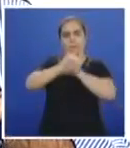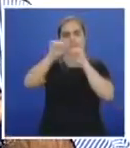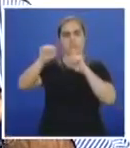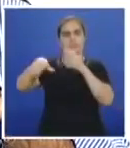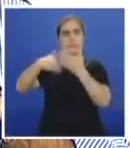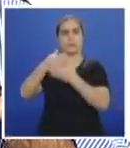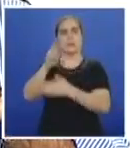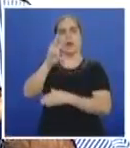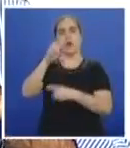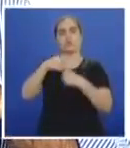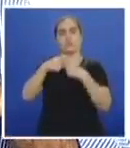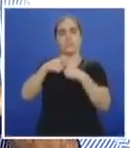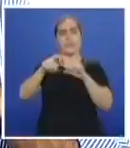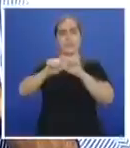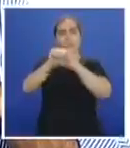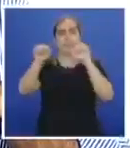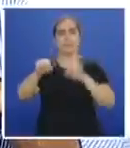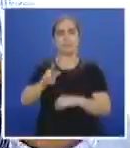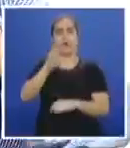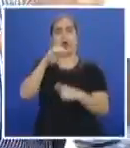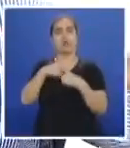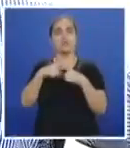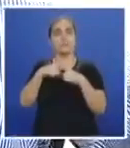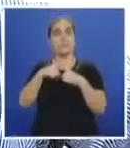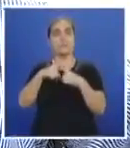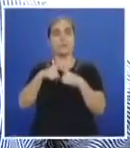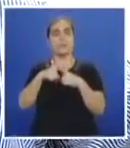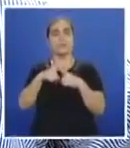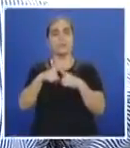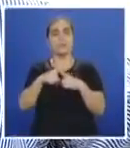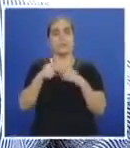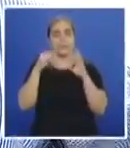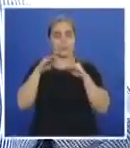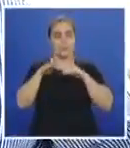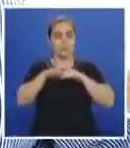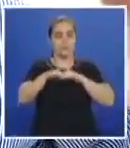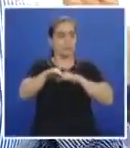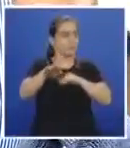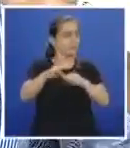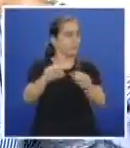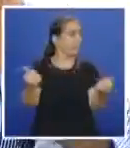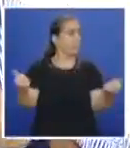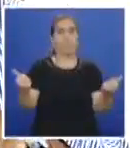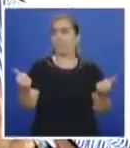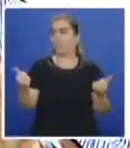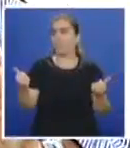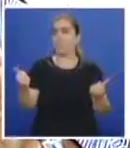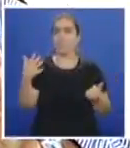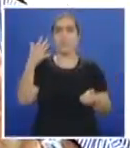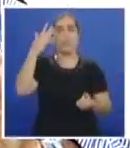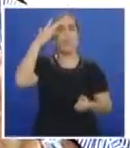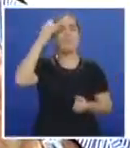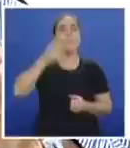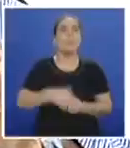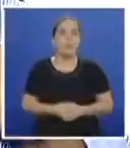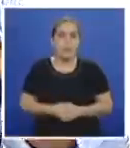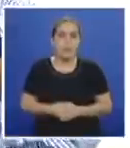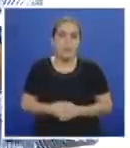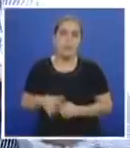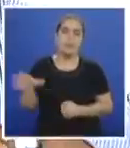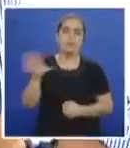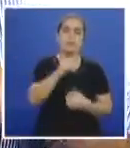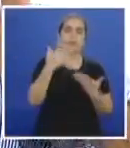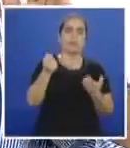a 8 y media de la mañana. A las 8 y media pasa todo el trancón. ¿Por qué? Porque todo el mundo quiere entrar a las 7 y media